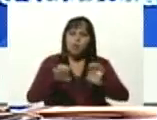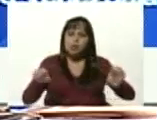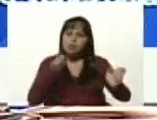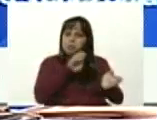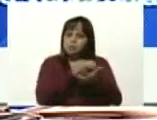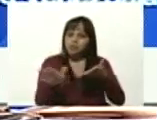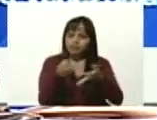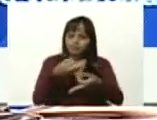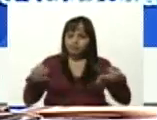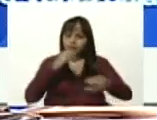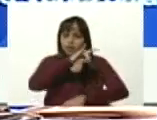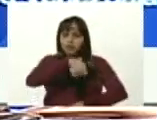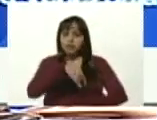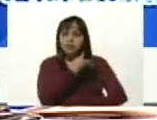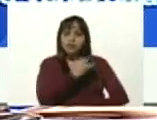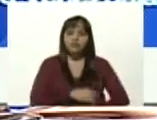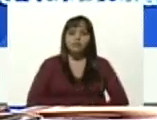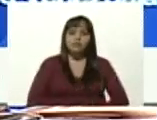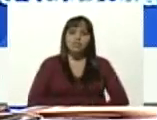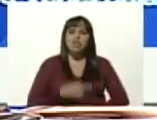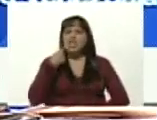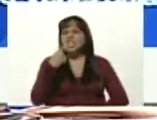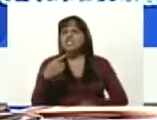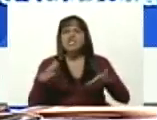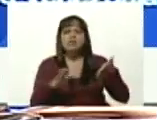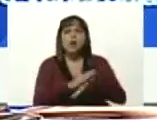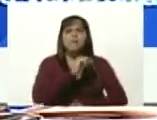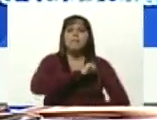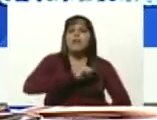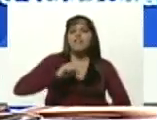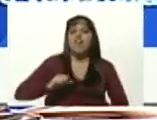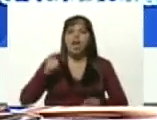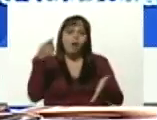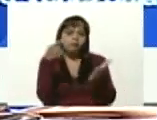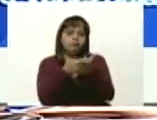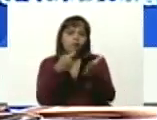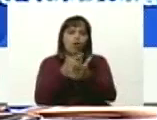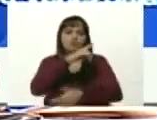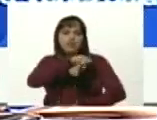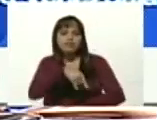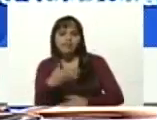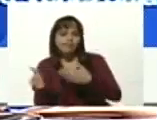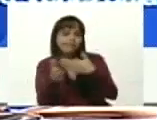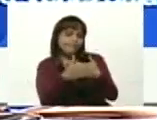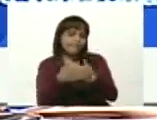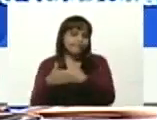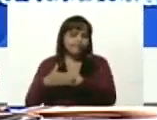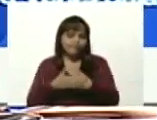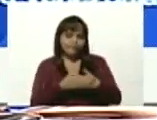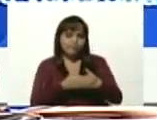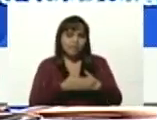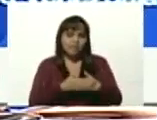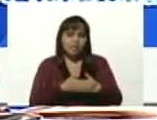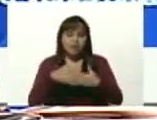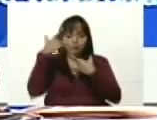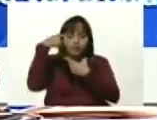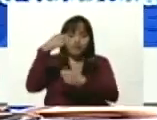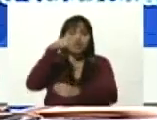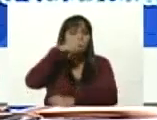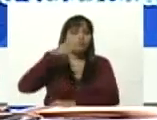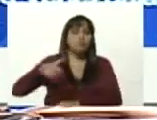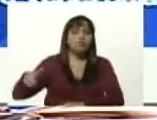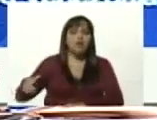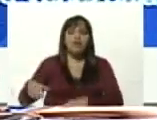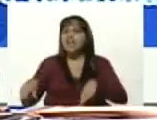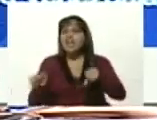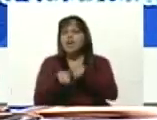universitario. El discurso neoliberal del cierre de las universidades, del cierre de la educación, de la profesionalización de los pueblos, es una